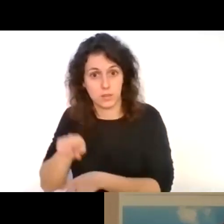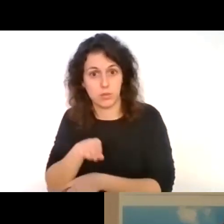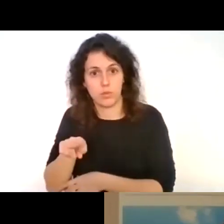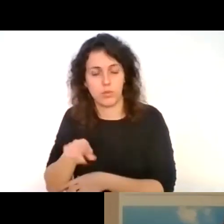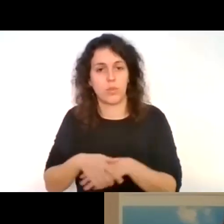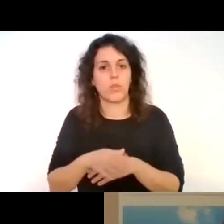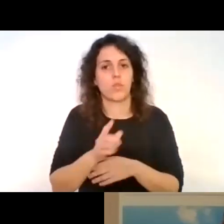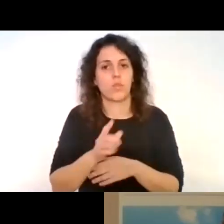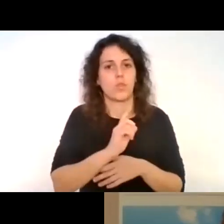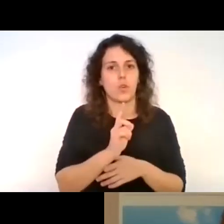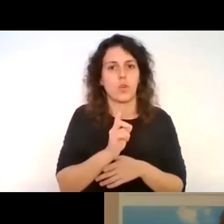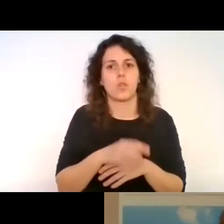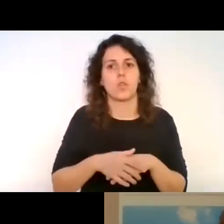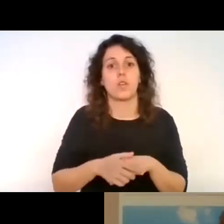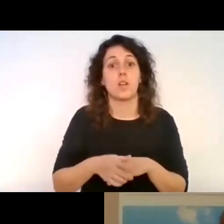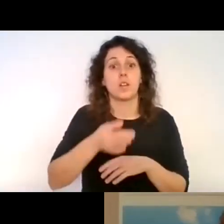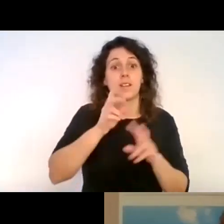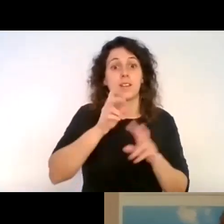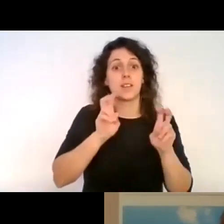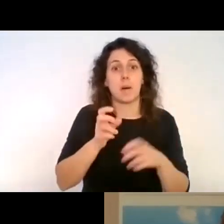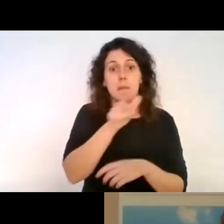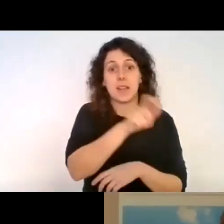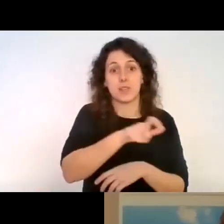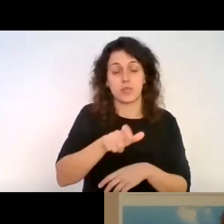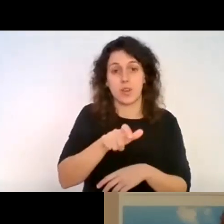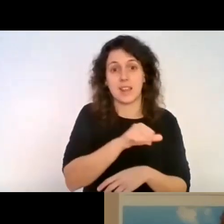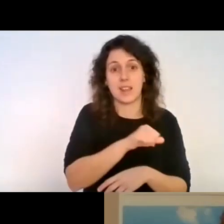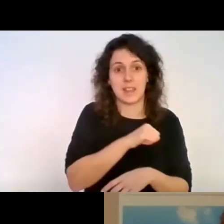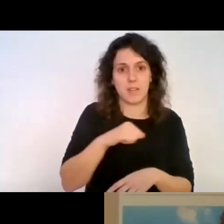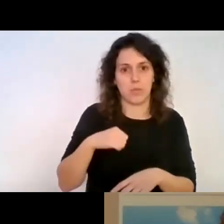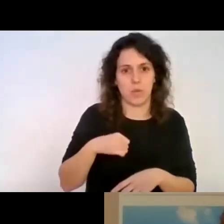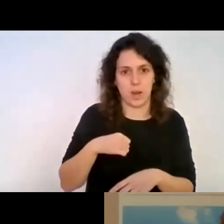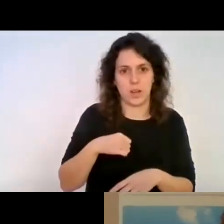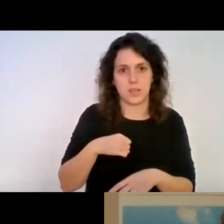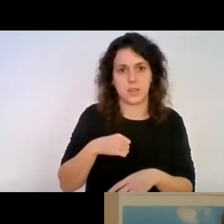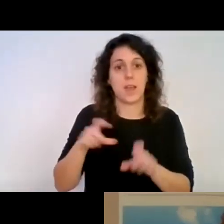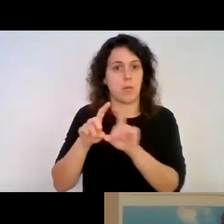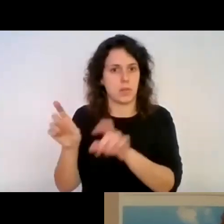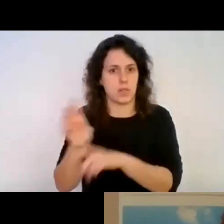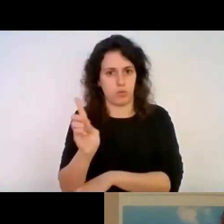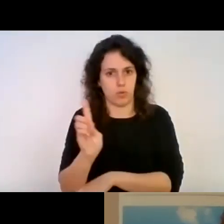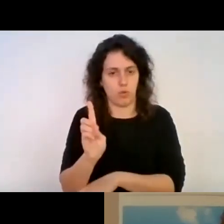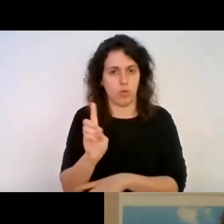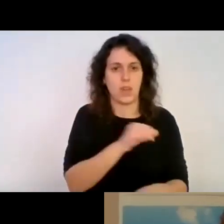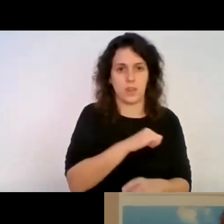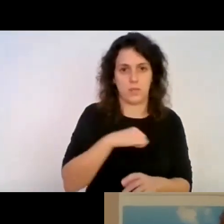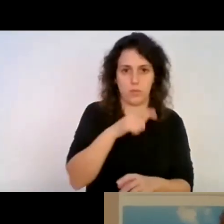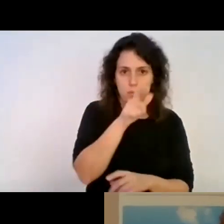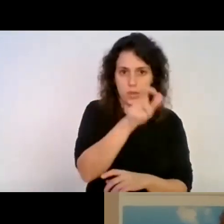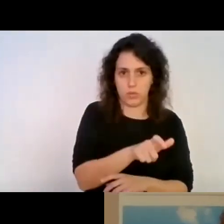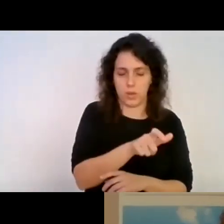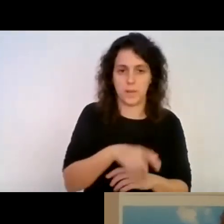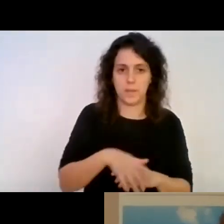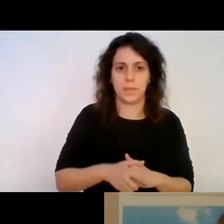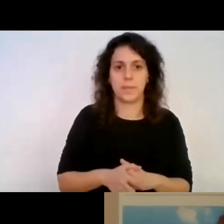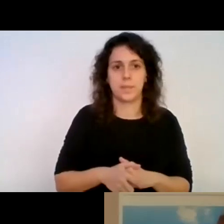realmente de personas individuales, no a través de corporaciones, pero de todas formas mejor aún cuando